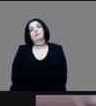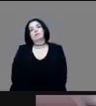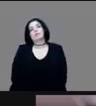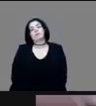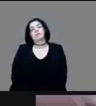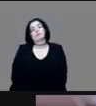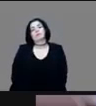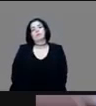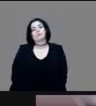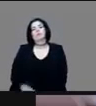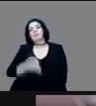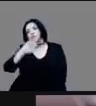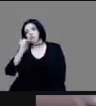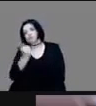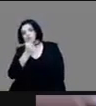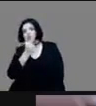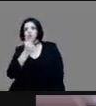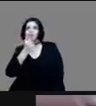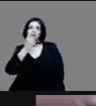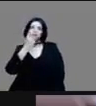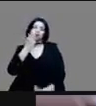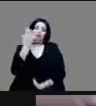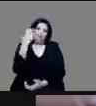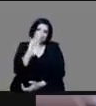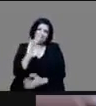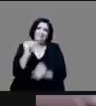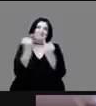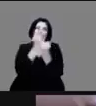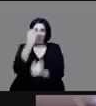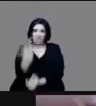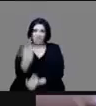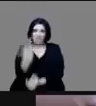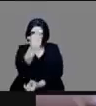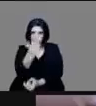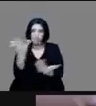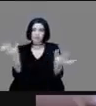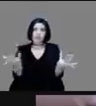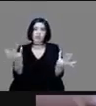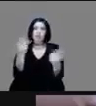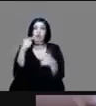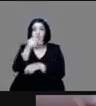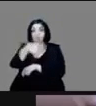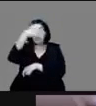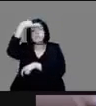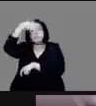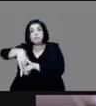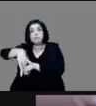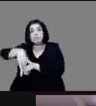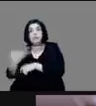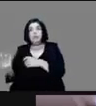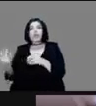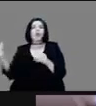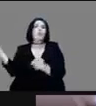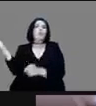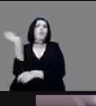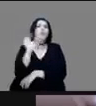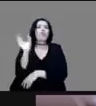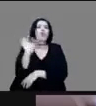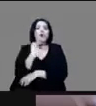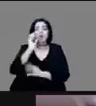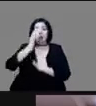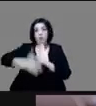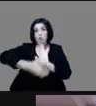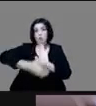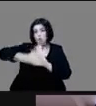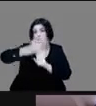pregunta, agradecen la conferencia y es una pregunta como muy precisa, si usted sabe si en el momento de la construcción del metro